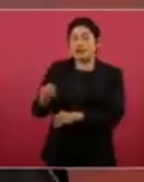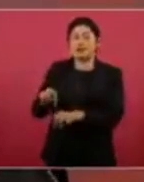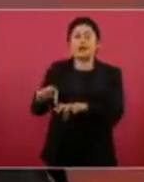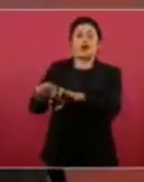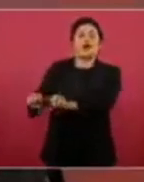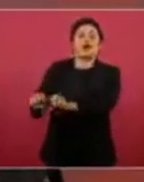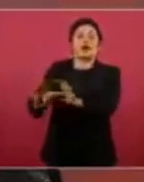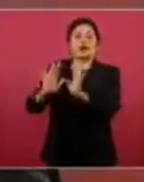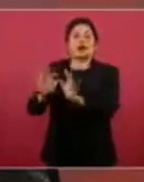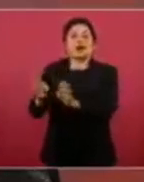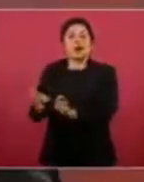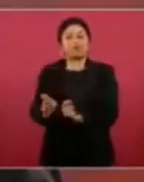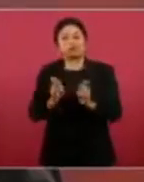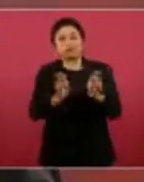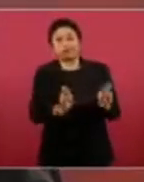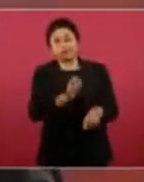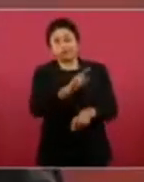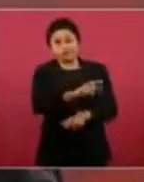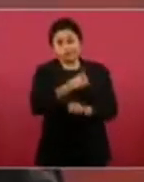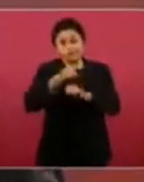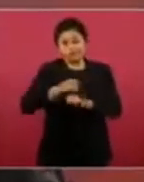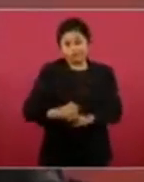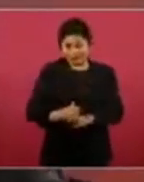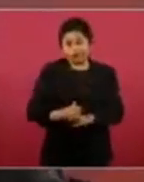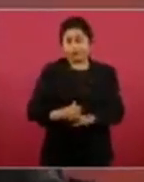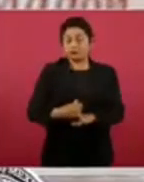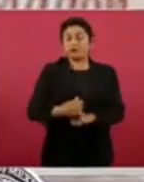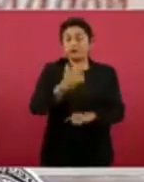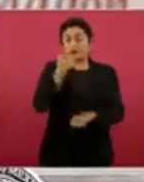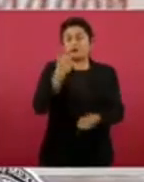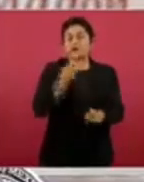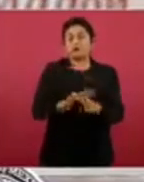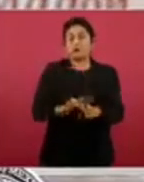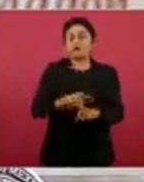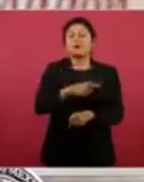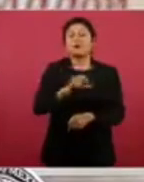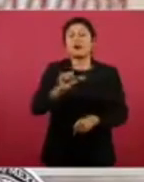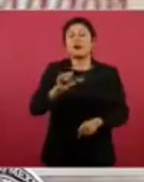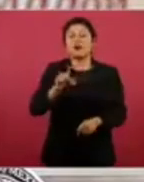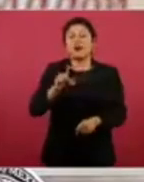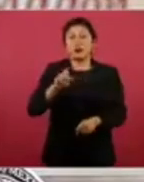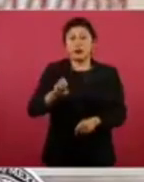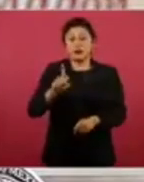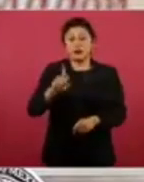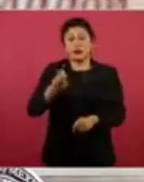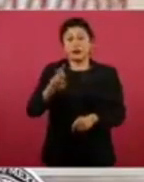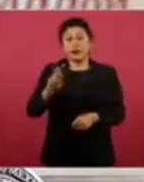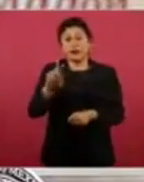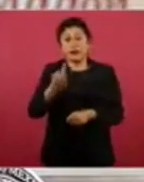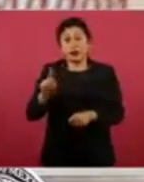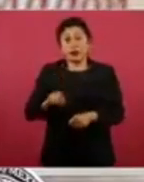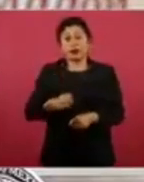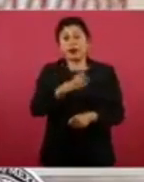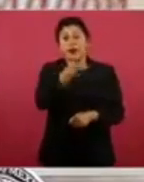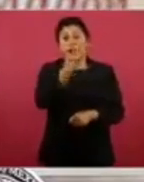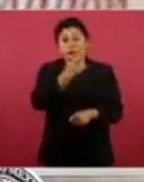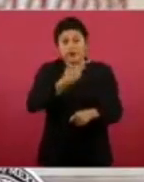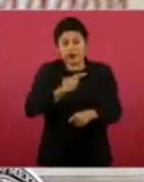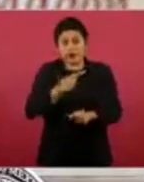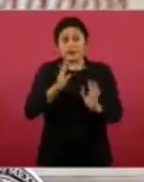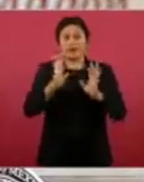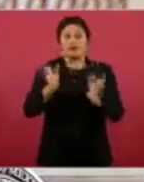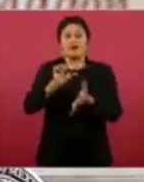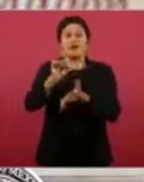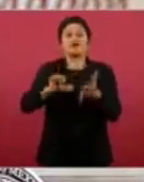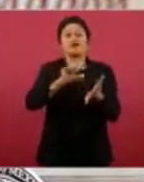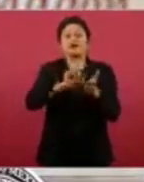autoridades correspondientes. El alcalde Cruz Pérez Cruz nos informa que en estos momentos Ciudad Juárez está en calma,